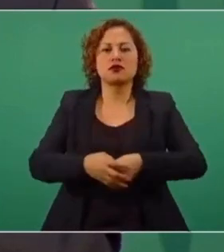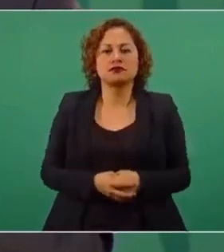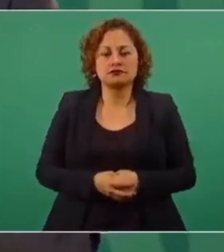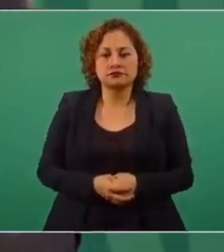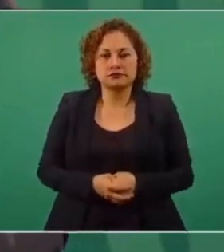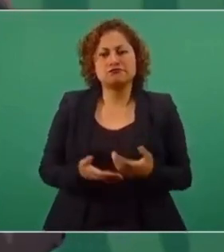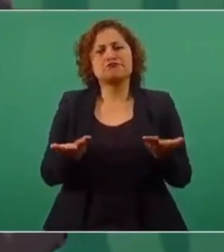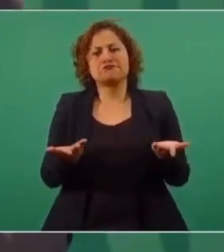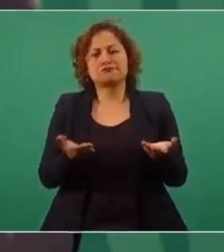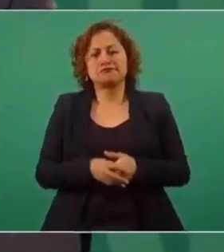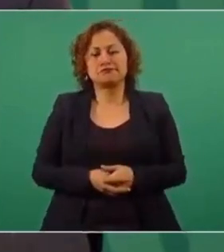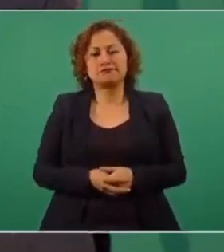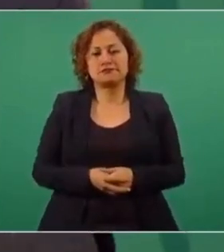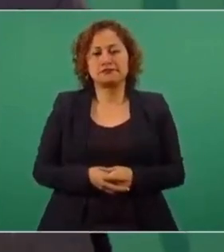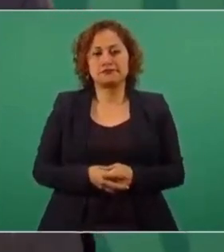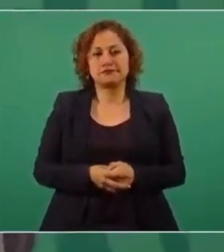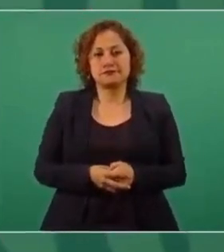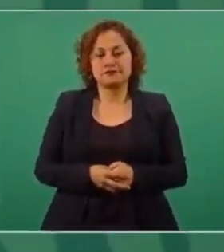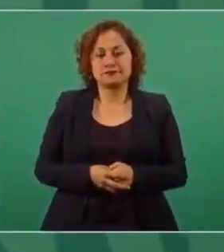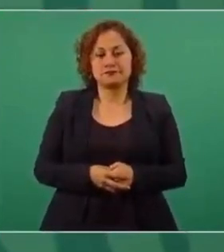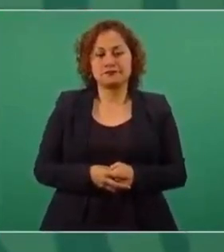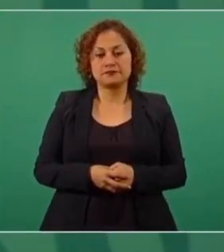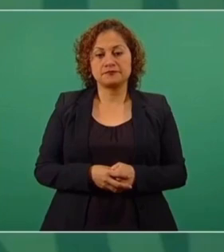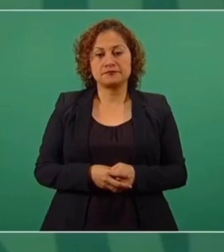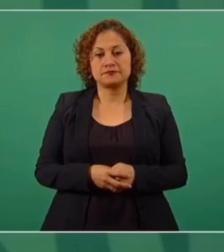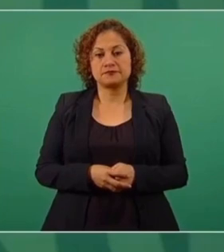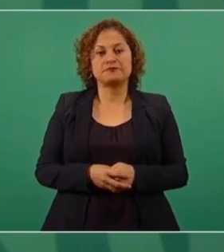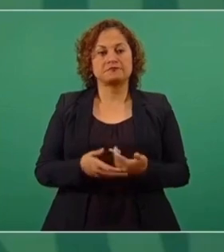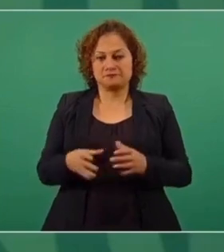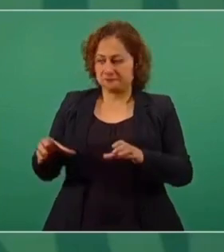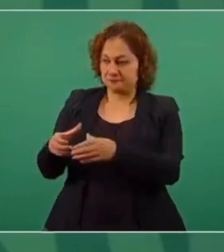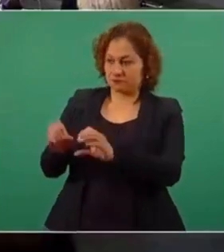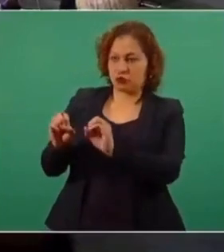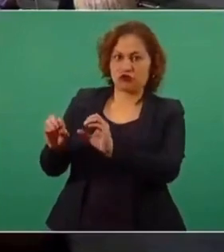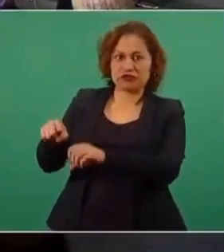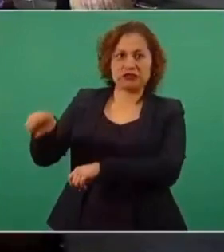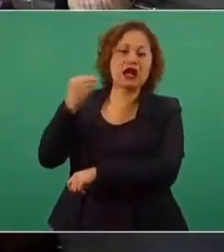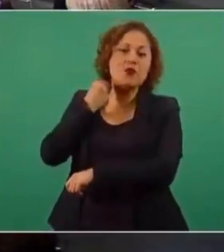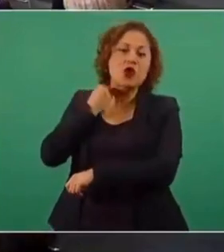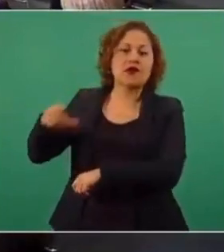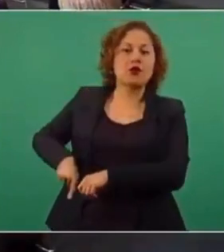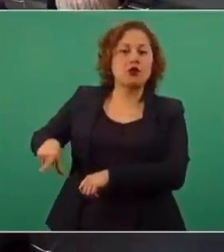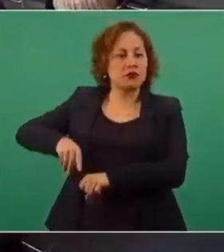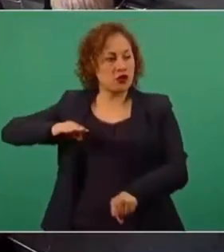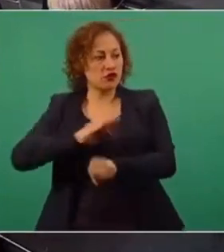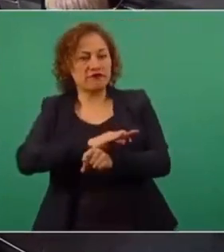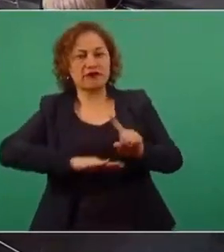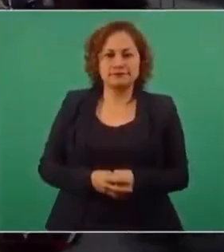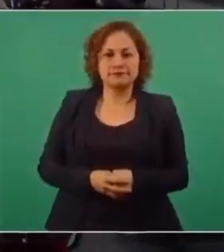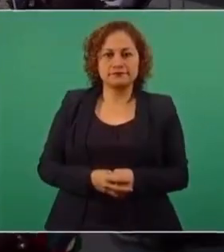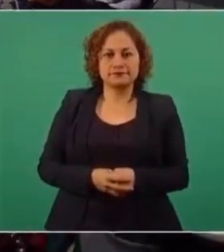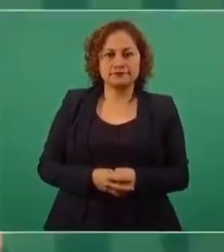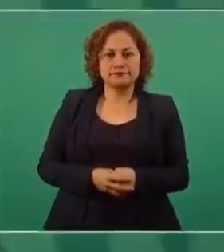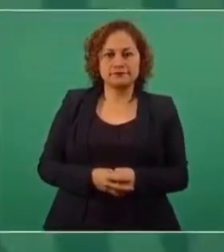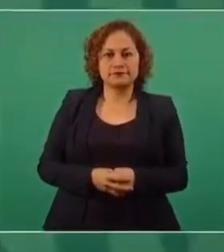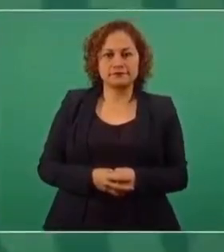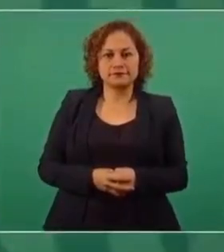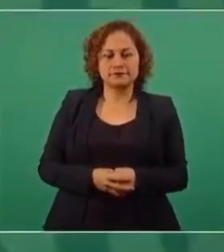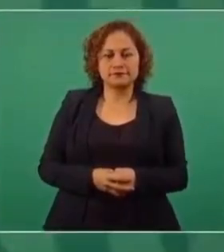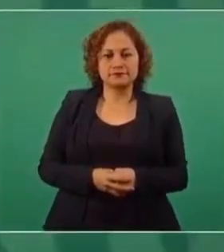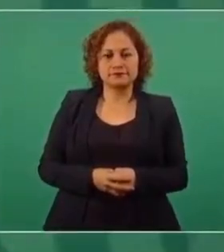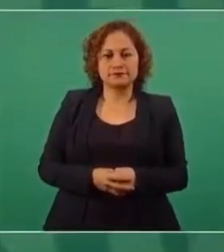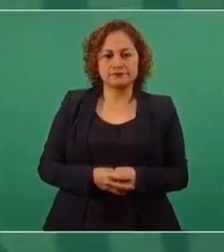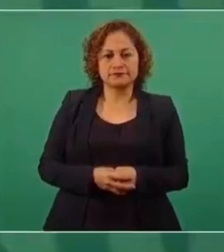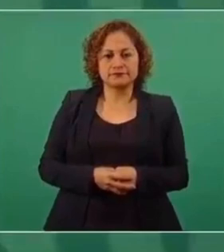¿Dónde están las defensorías del pueblo, del Poder Judicial? ¿Se escuchan